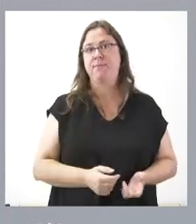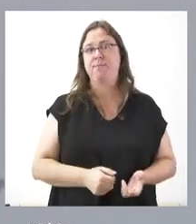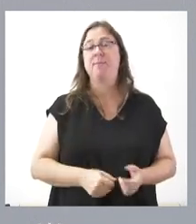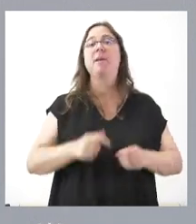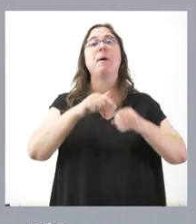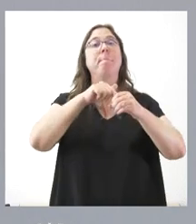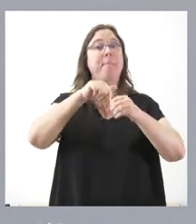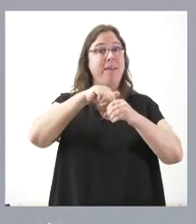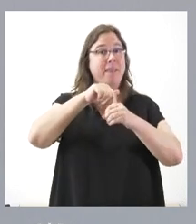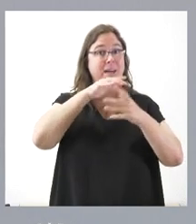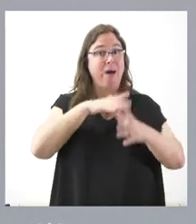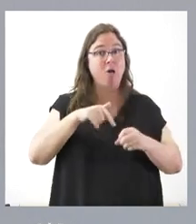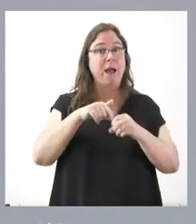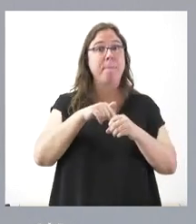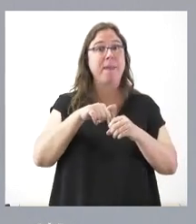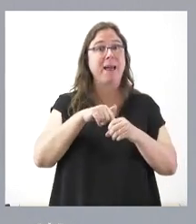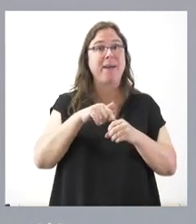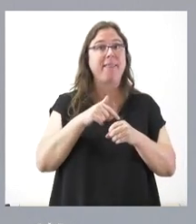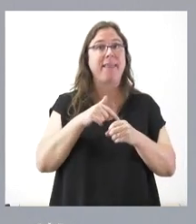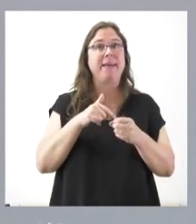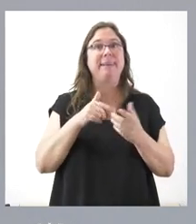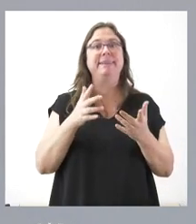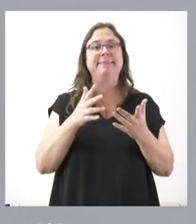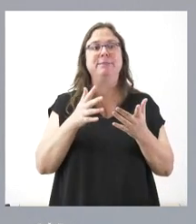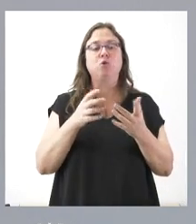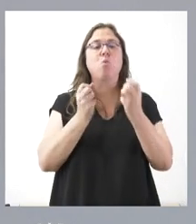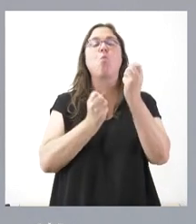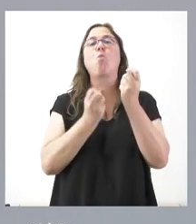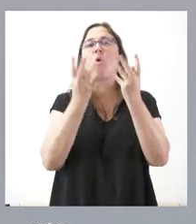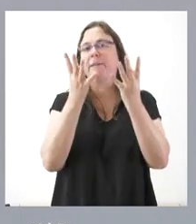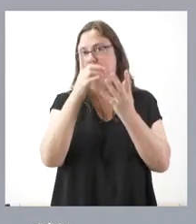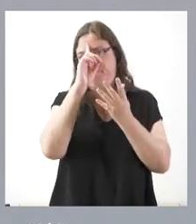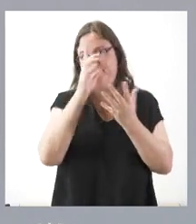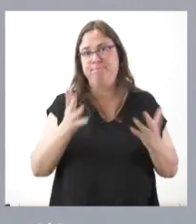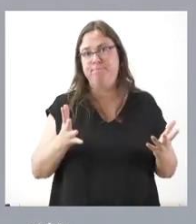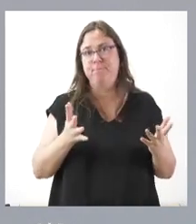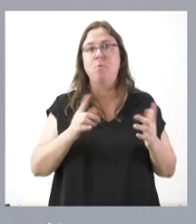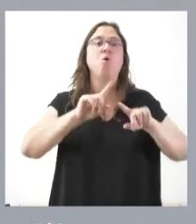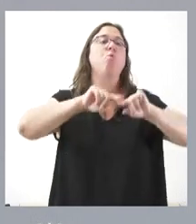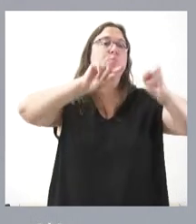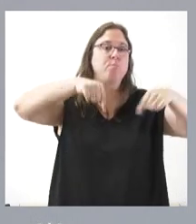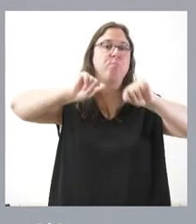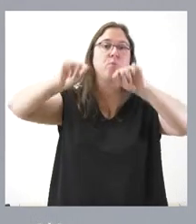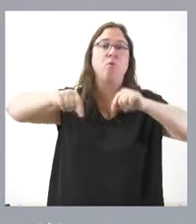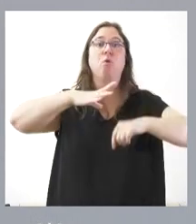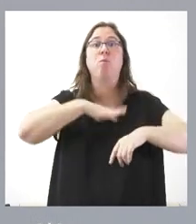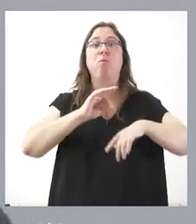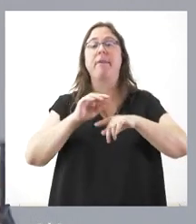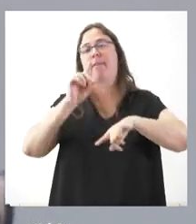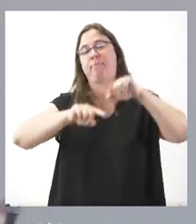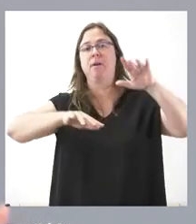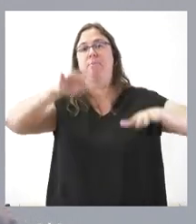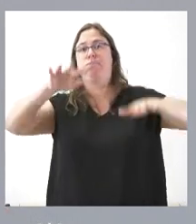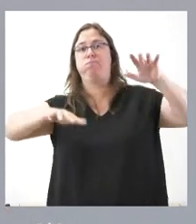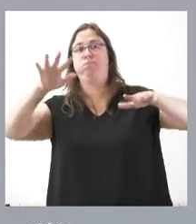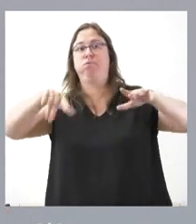plazas ahora mismo no se pueden cuantificar por provincias porque puede haber esa variación de que